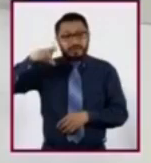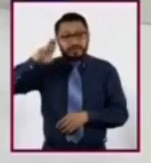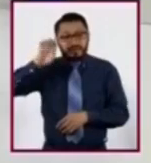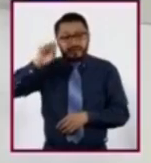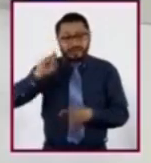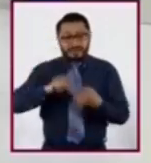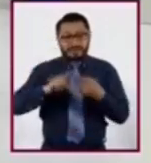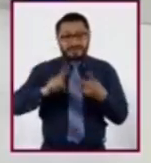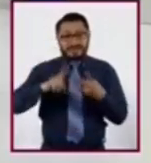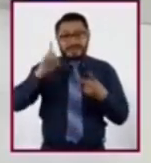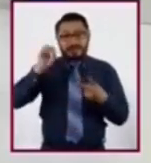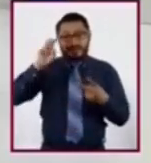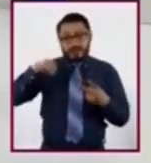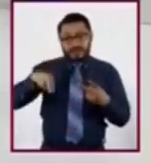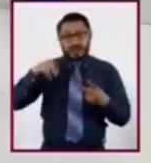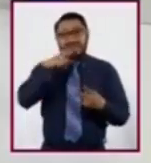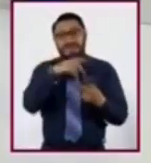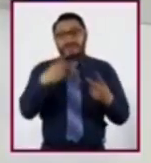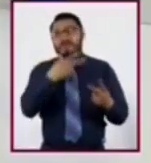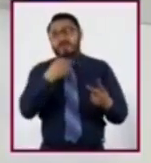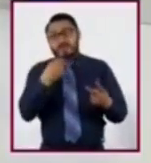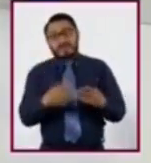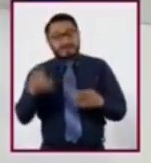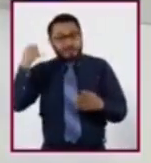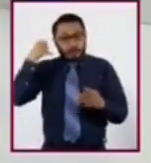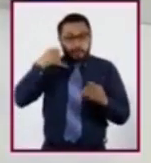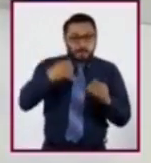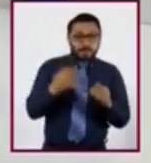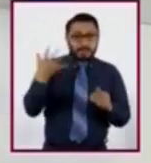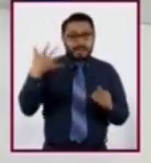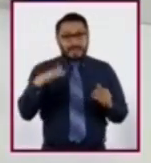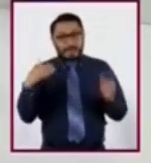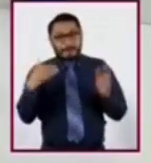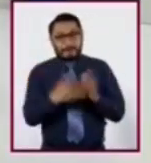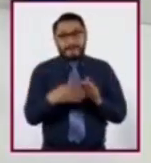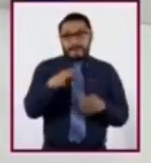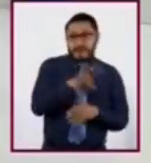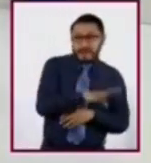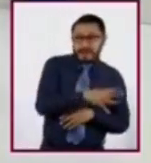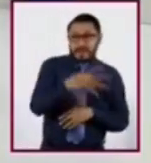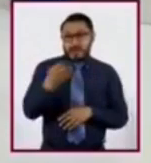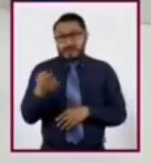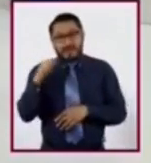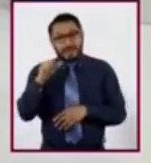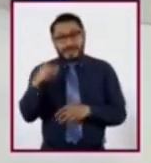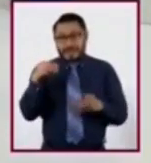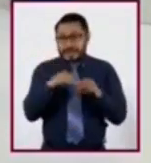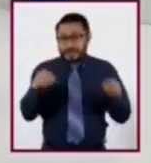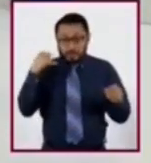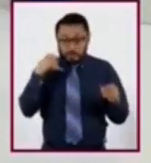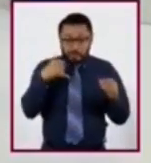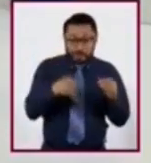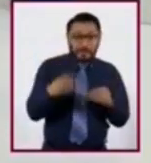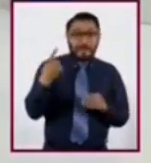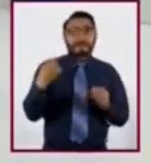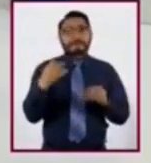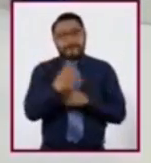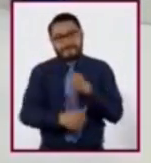quienes descendieron a la asombrosa profundidad de 10,916 metros en 1960.